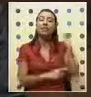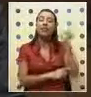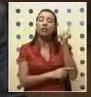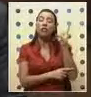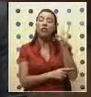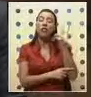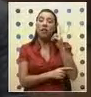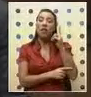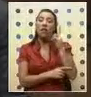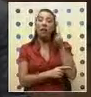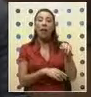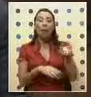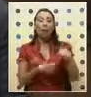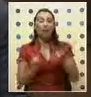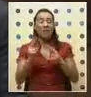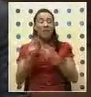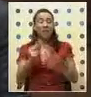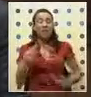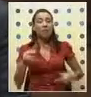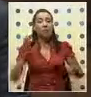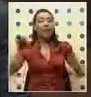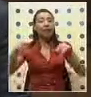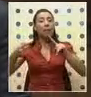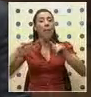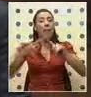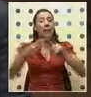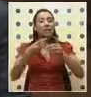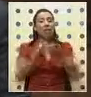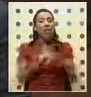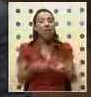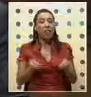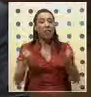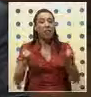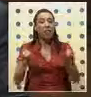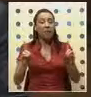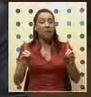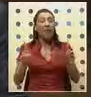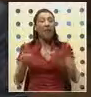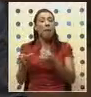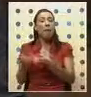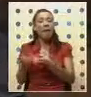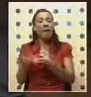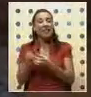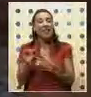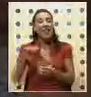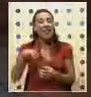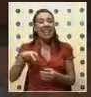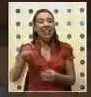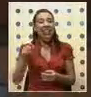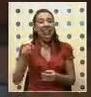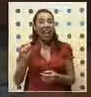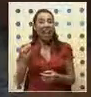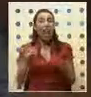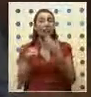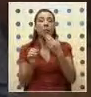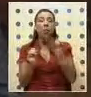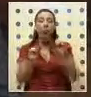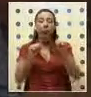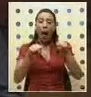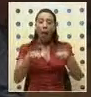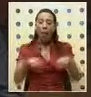a Declar como vicepresidente, tratando de atraer hacia la participación democrática al díscolo partido en carta de mayoría de Zulú. También se aprobó,